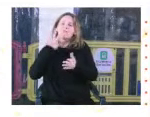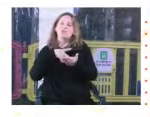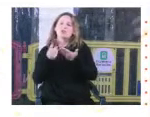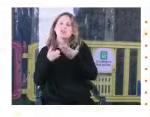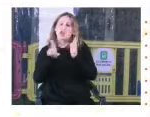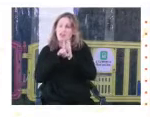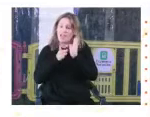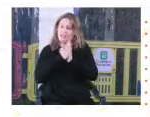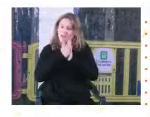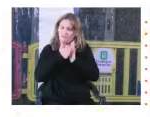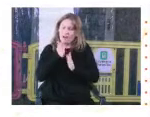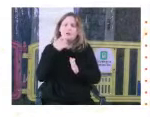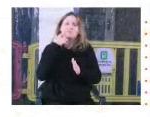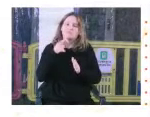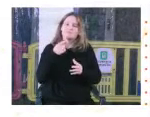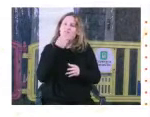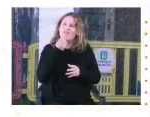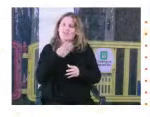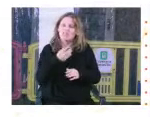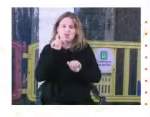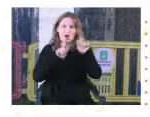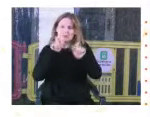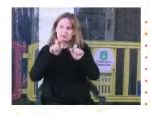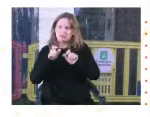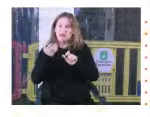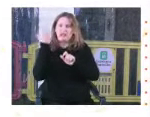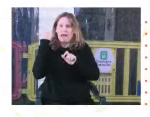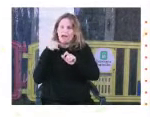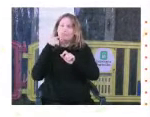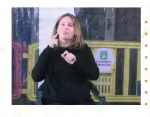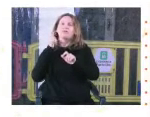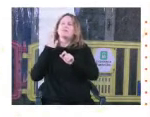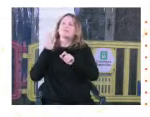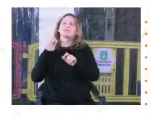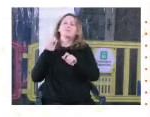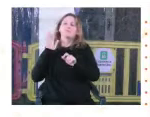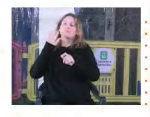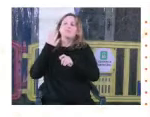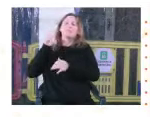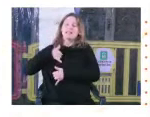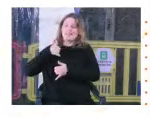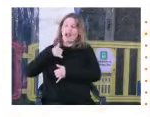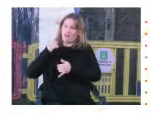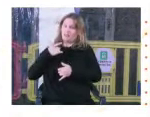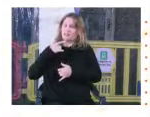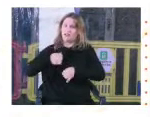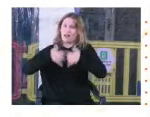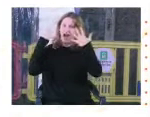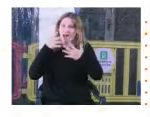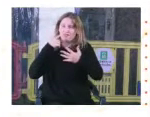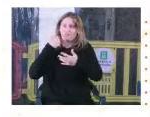ley que busca beneficiar a represores con una prisión domiciliaria, militares que cometieron crímenes graves en la